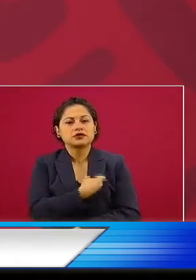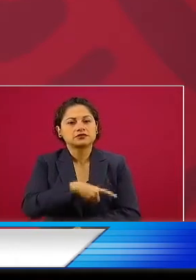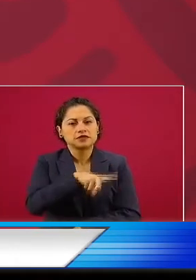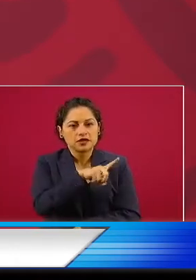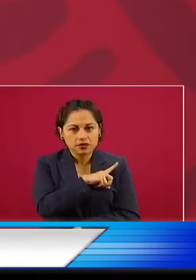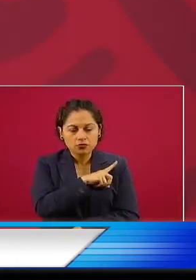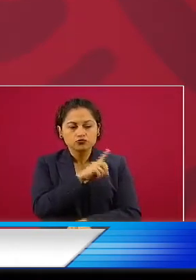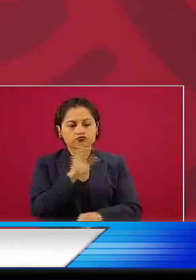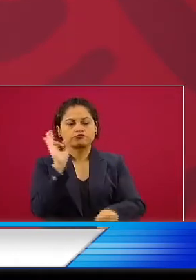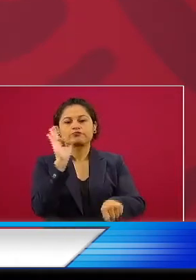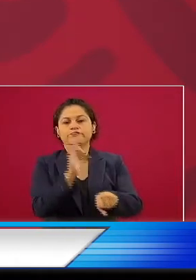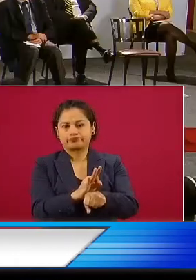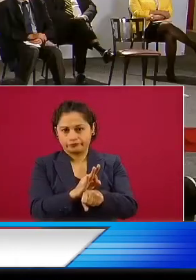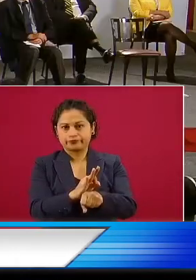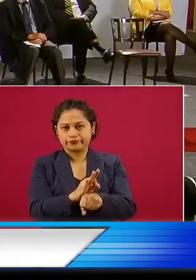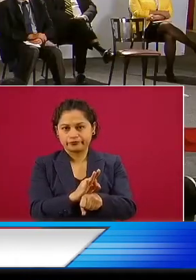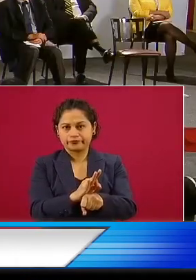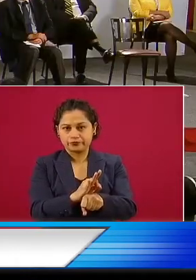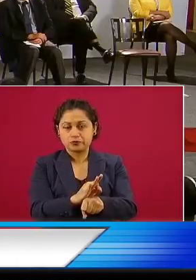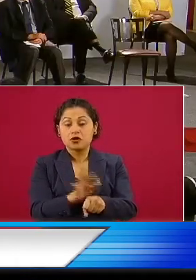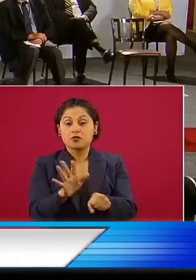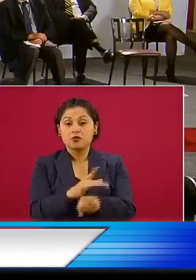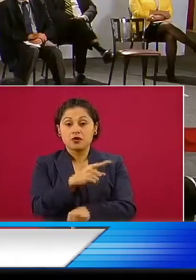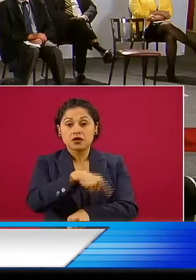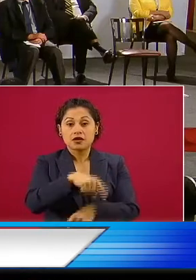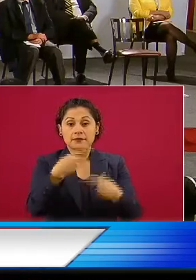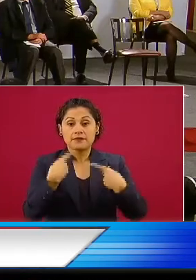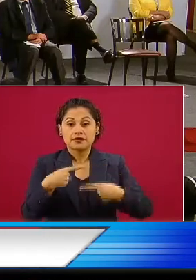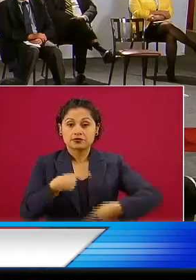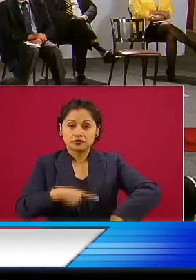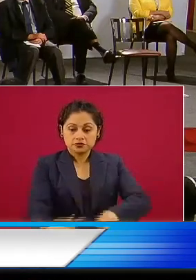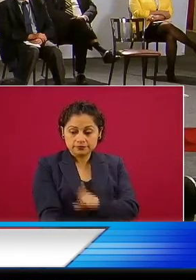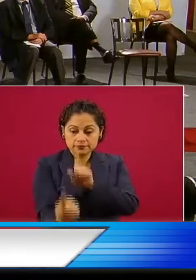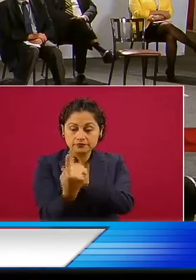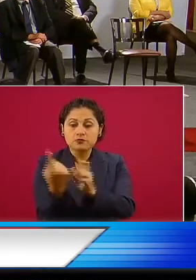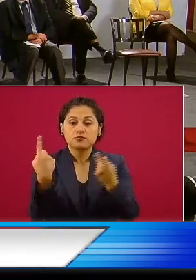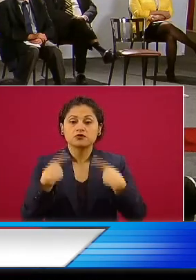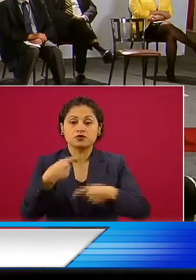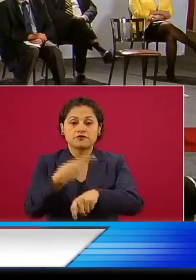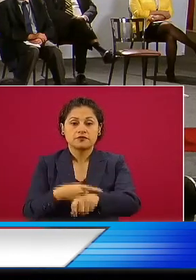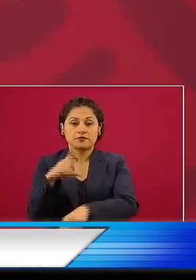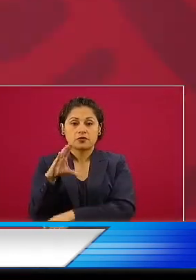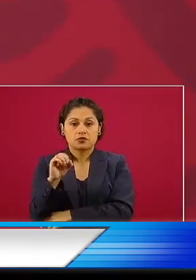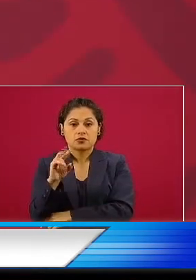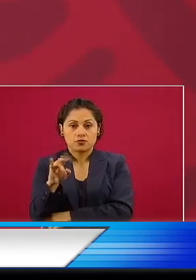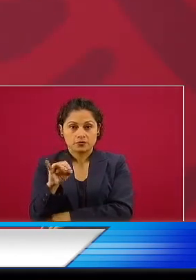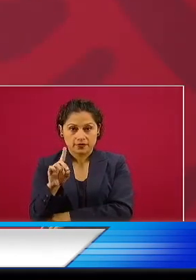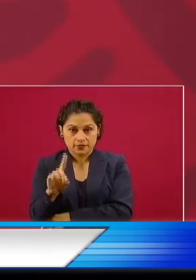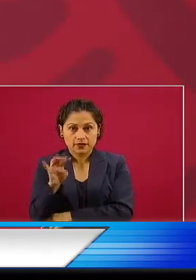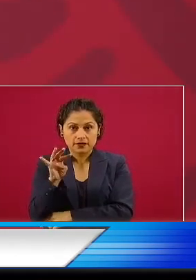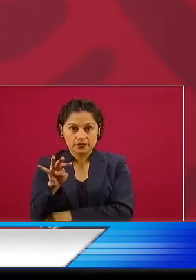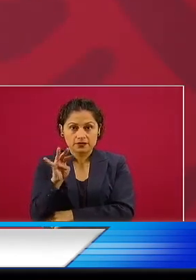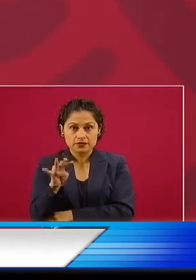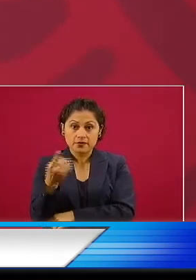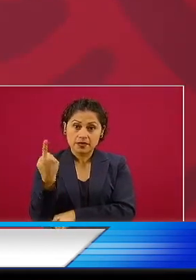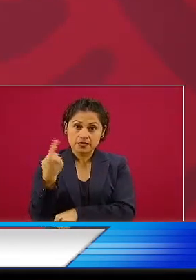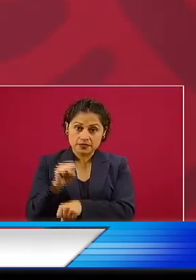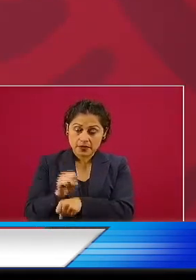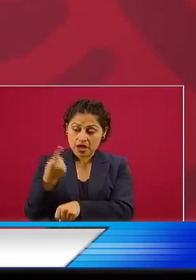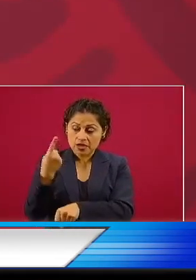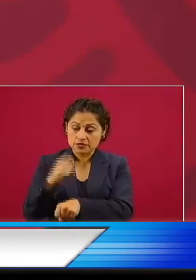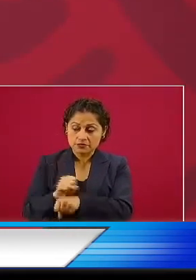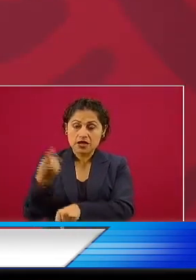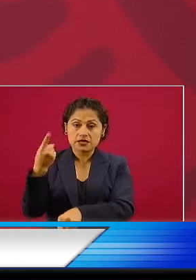Salud, reforzarán a toda la red de instituciones del gobierno que combaten el COVID-19, principalmente el IMSS, ISTE e INSABI.